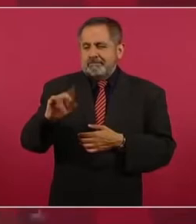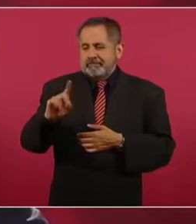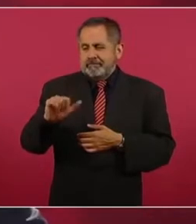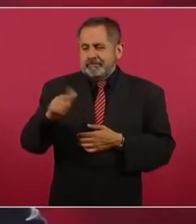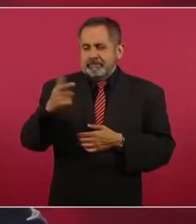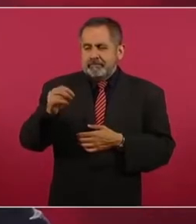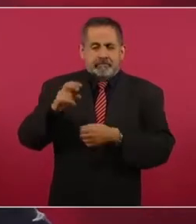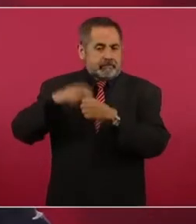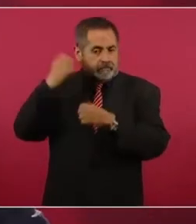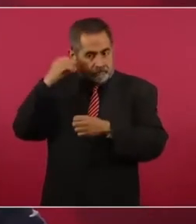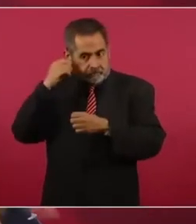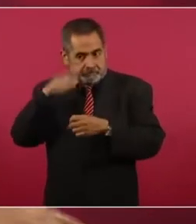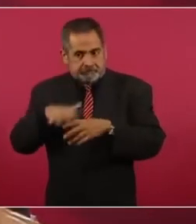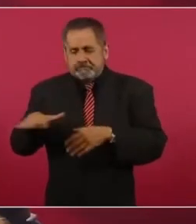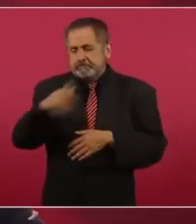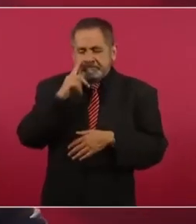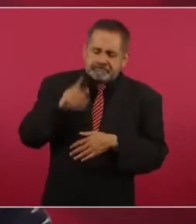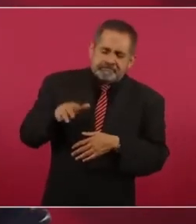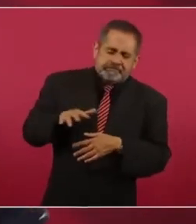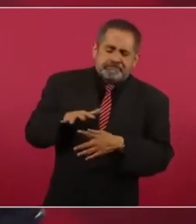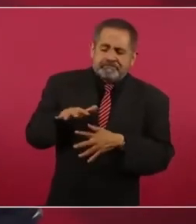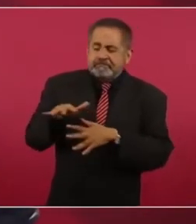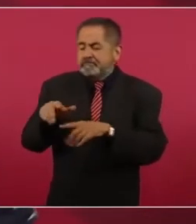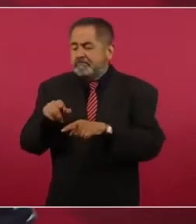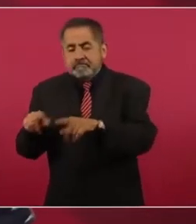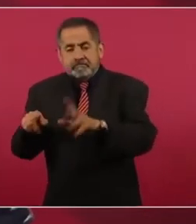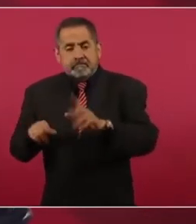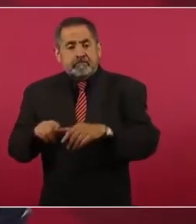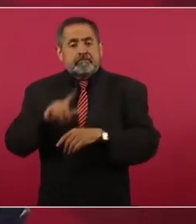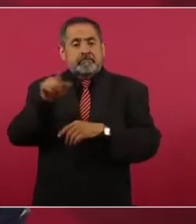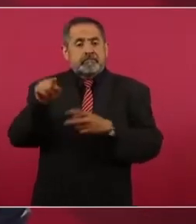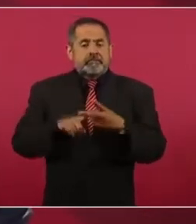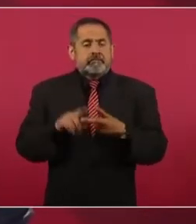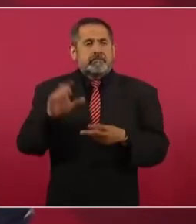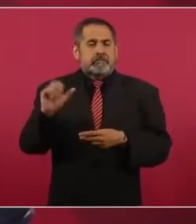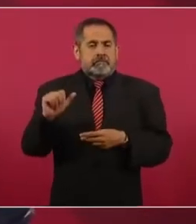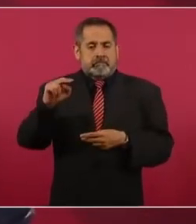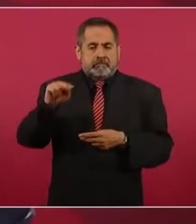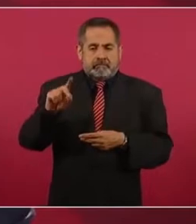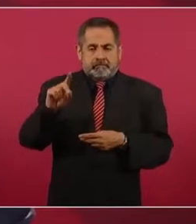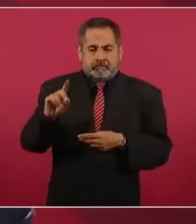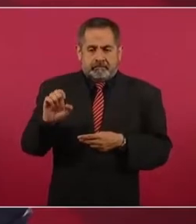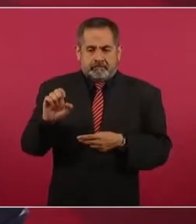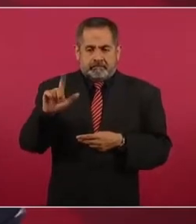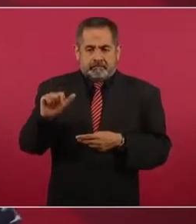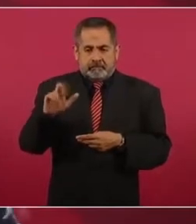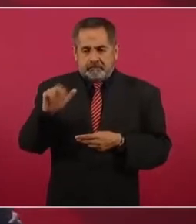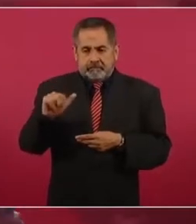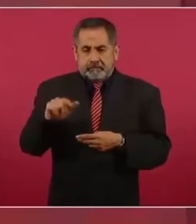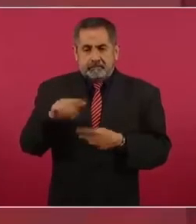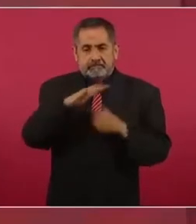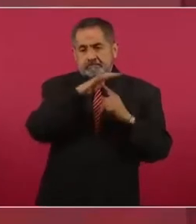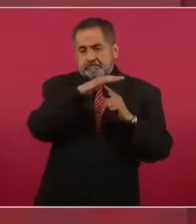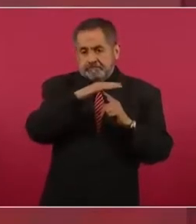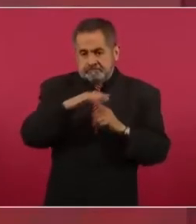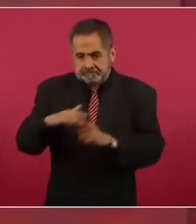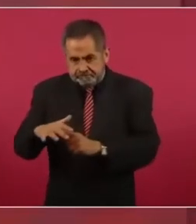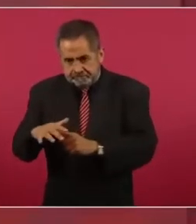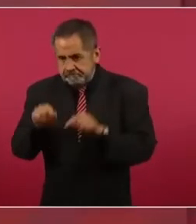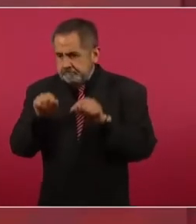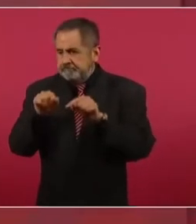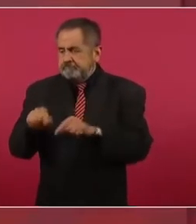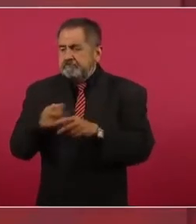y fuimos luego a Candelaria, a Los Itchia y bajamos ahí,